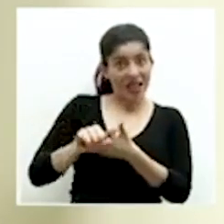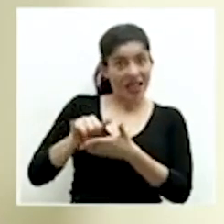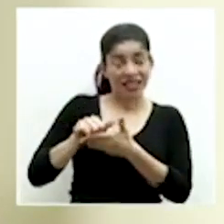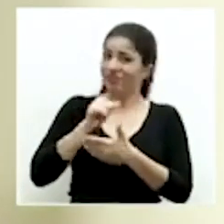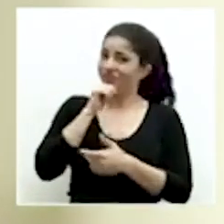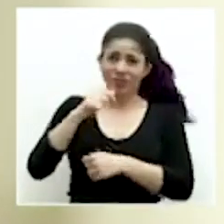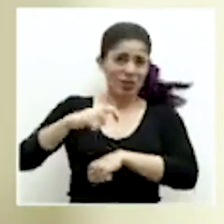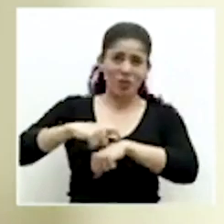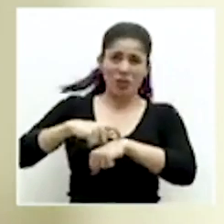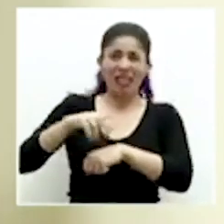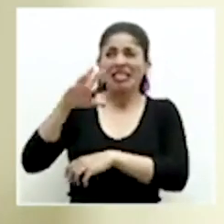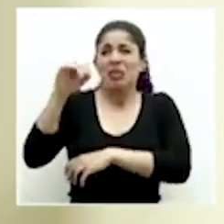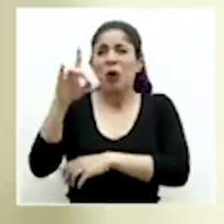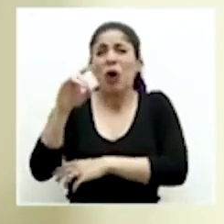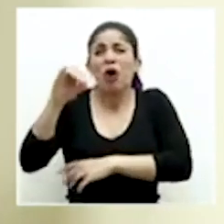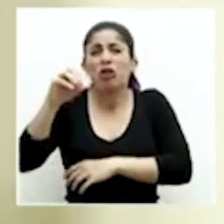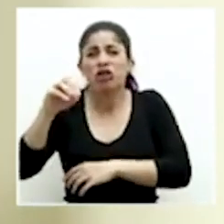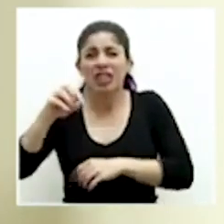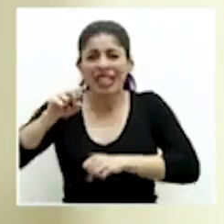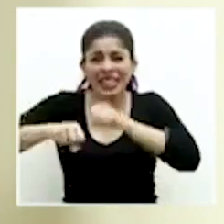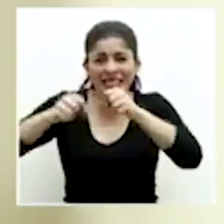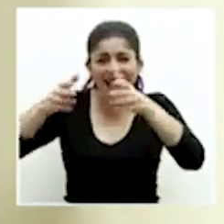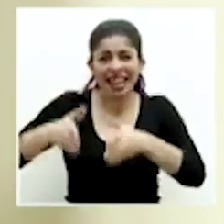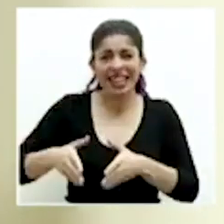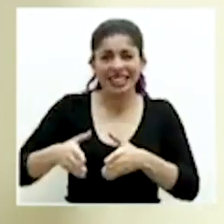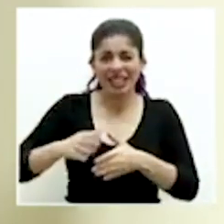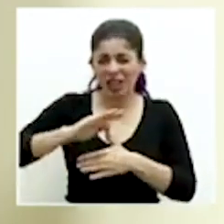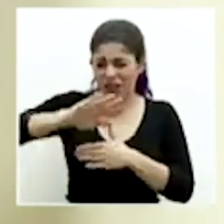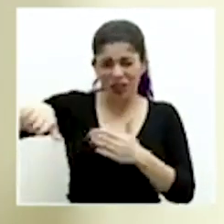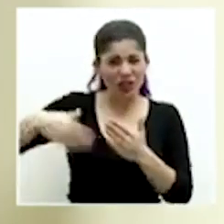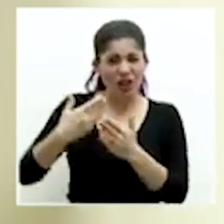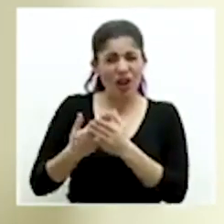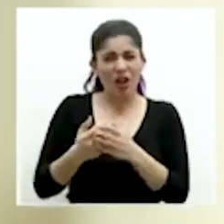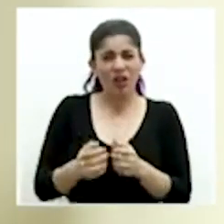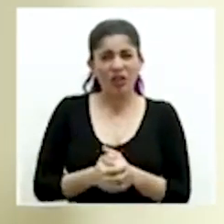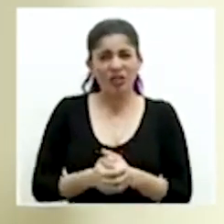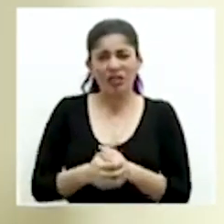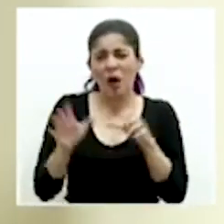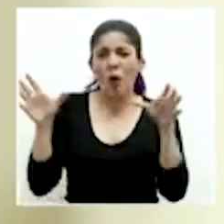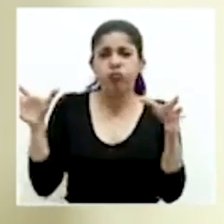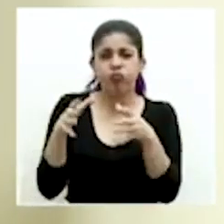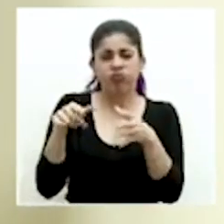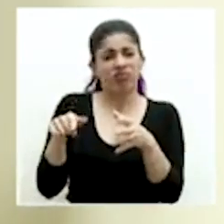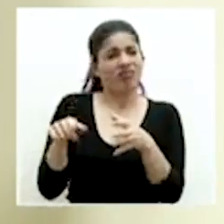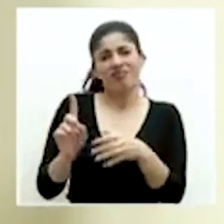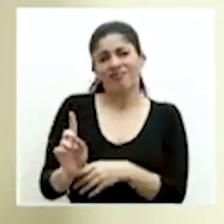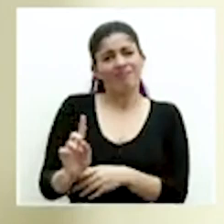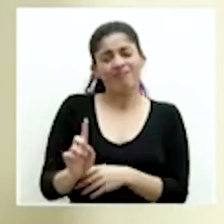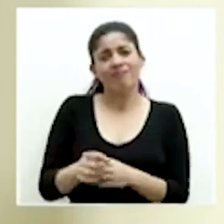más de 50, 80 ciclistas, todos conglomerados.